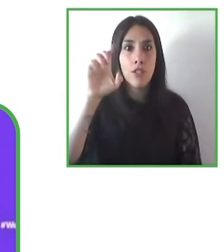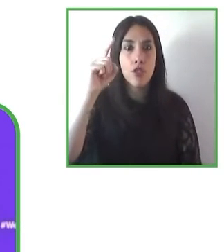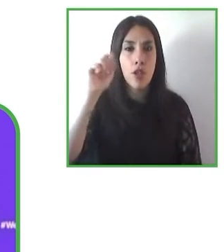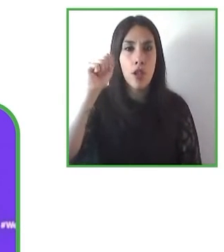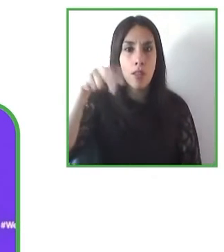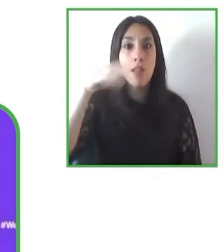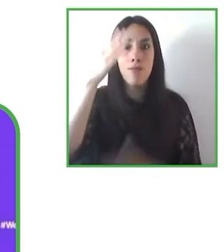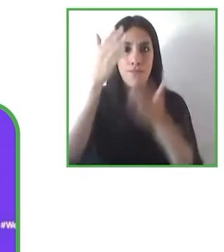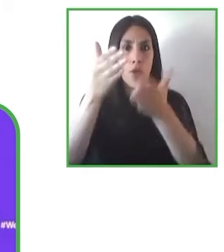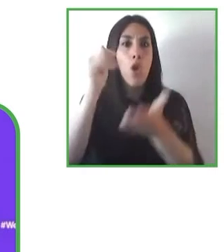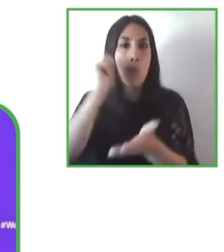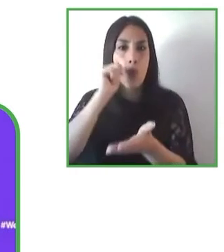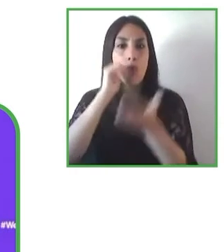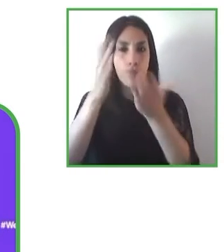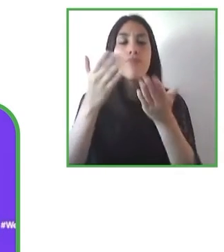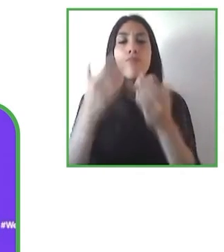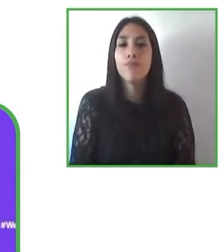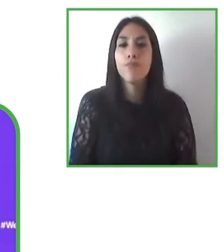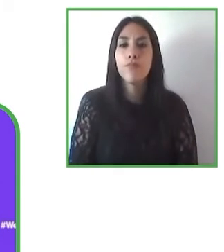muchas gracias